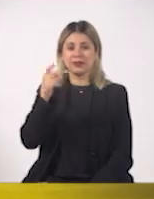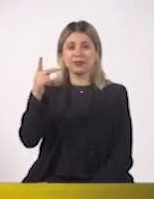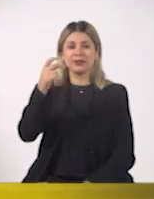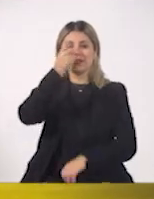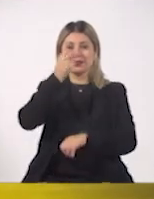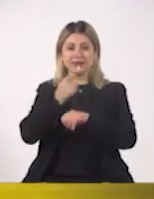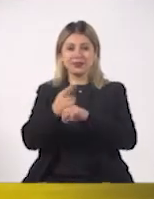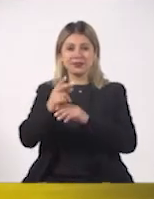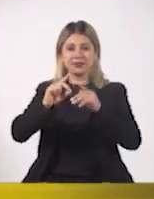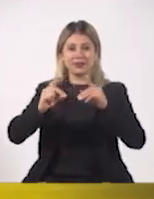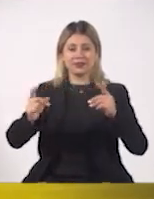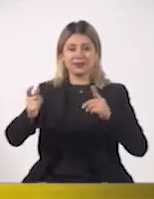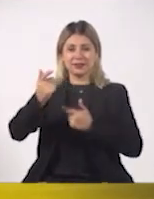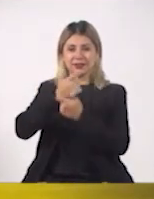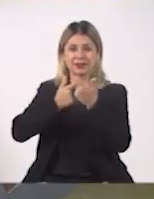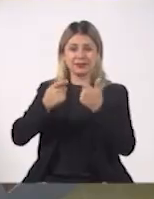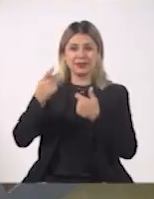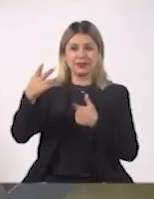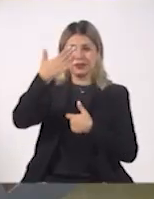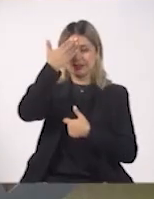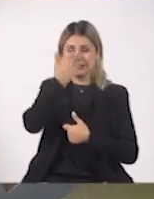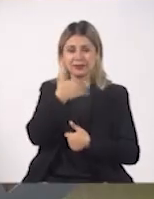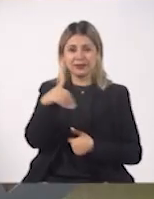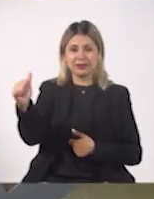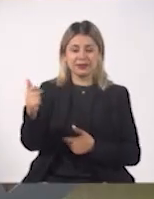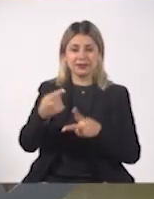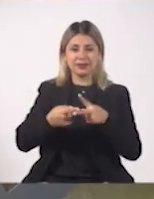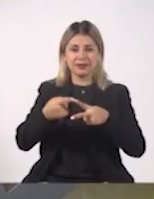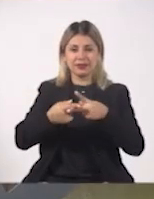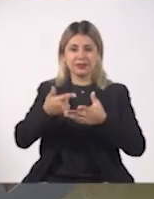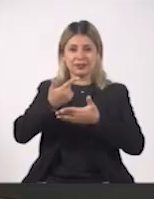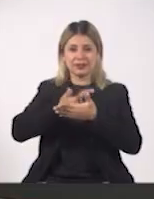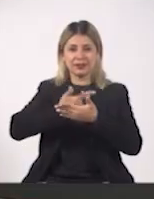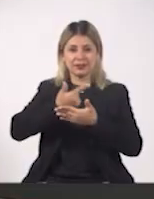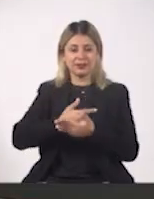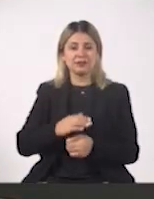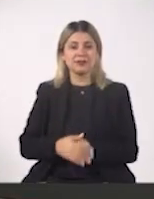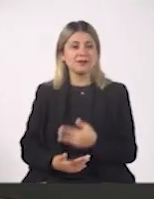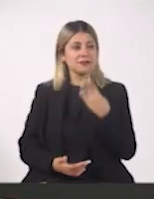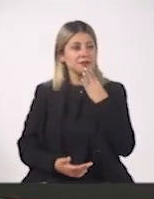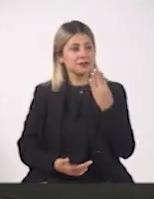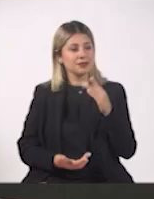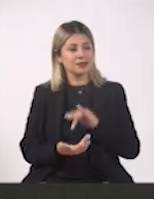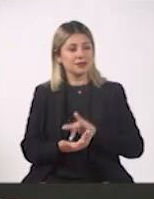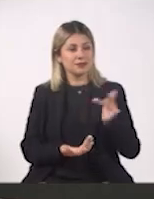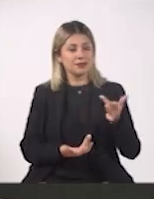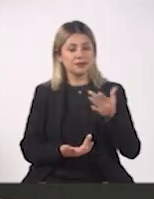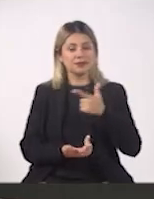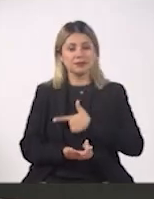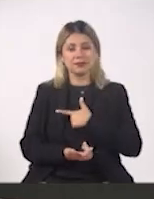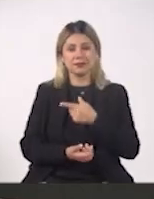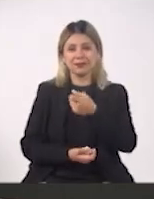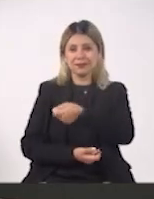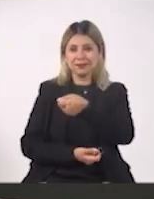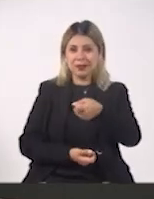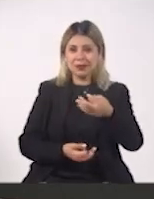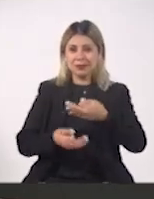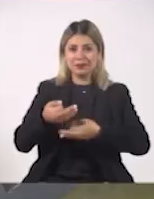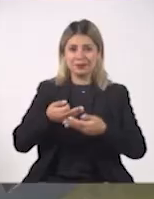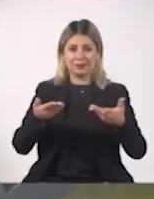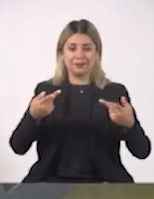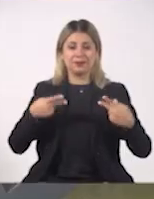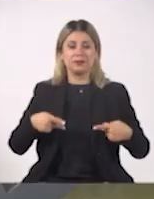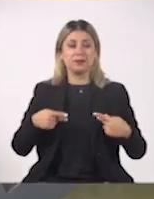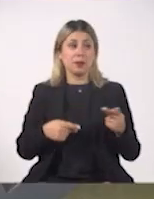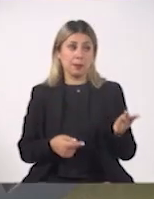y también el Burú de las Finanzas. Qué gusto saludarte, David, y saludar a todo el auditorio. te quisiera arrancar con una pregunta para ti.